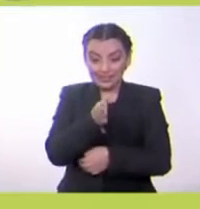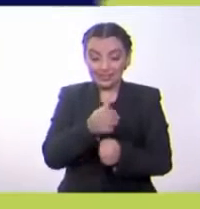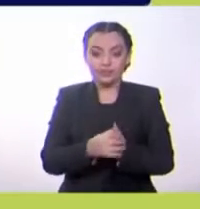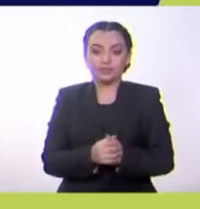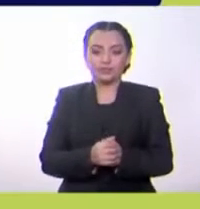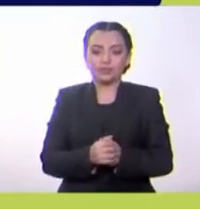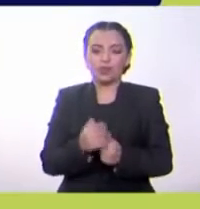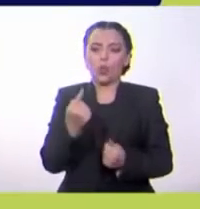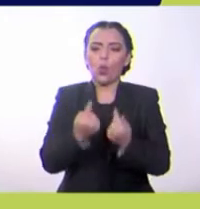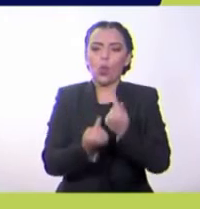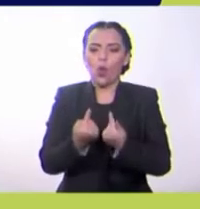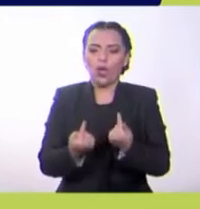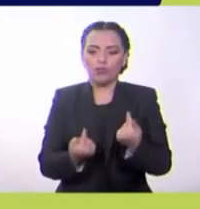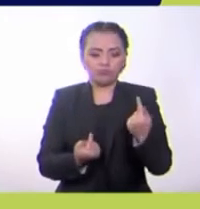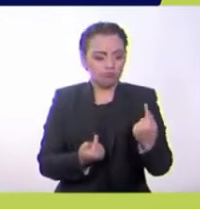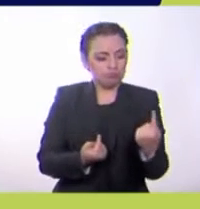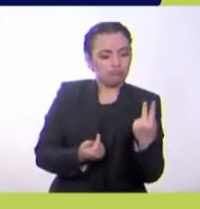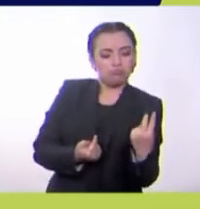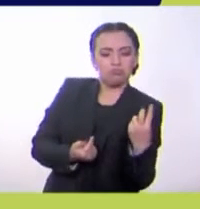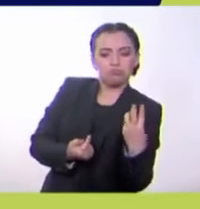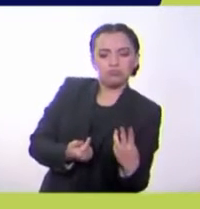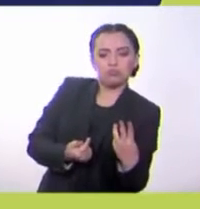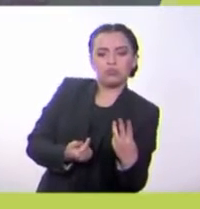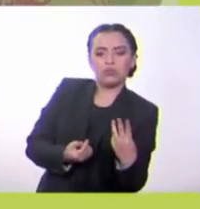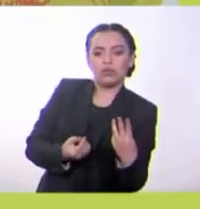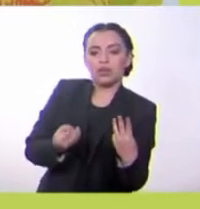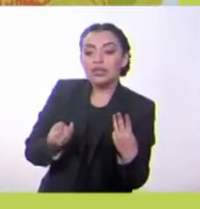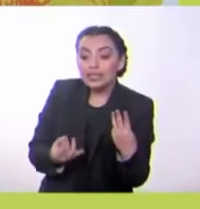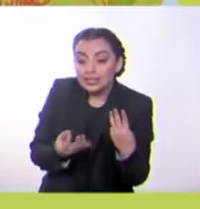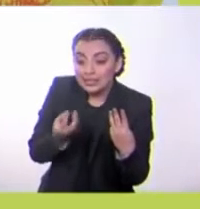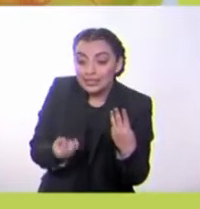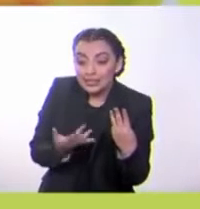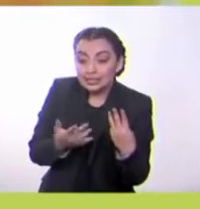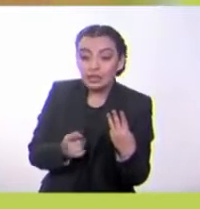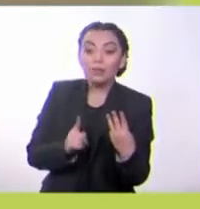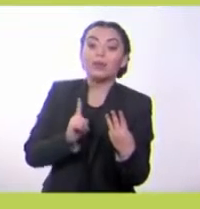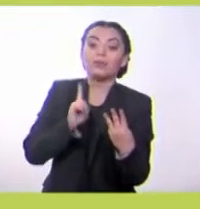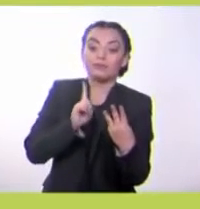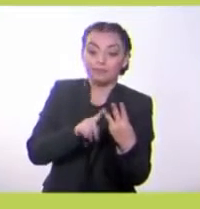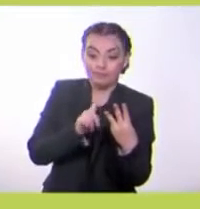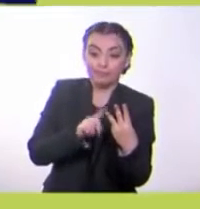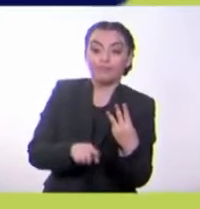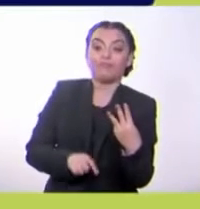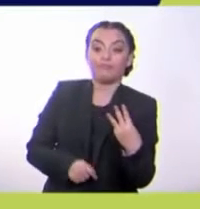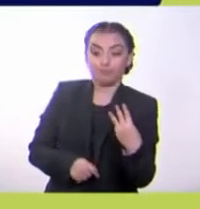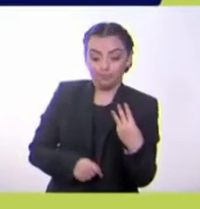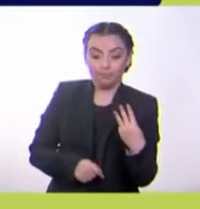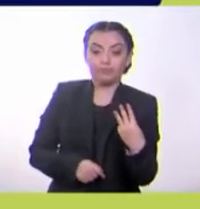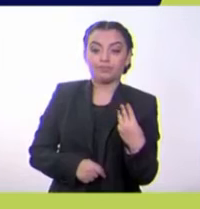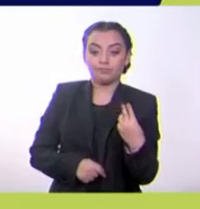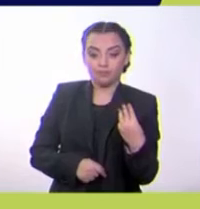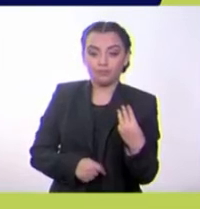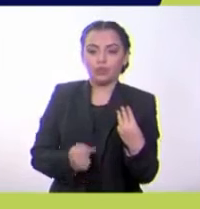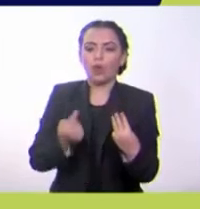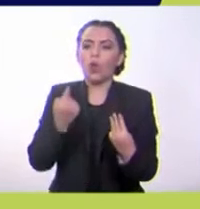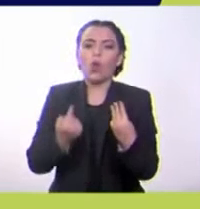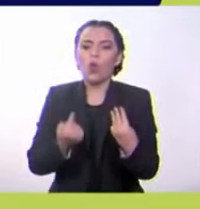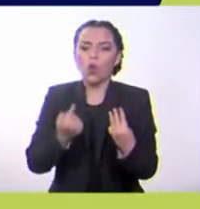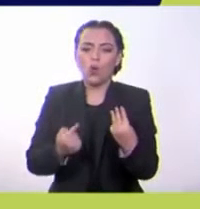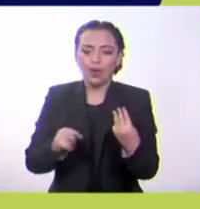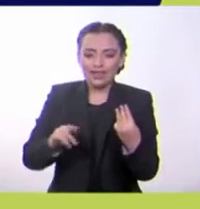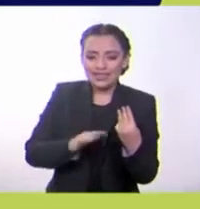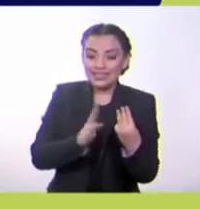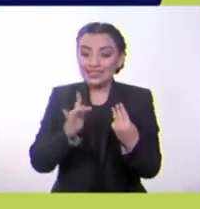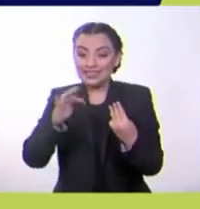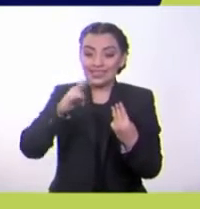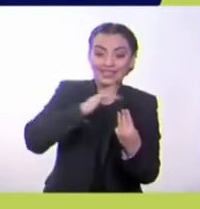las siguientes plantas es una hierba? ¡Excelente! ¿Cuál de las siguientes plantas es una enredadera?